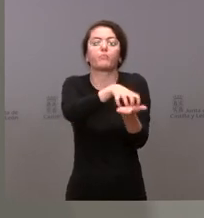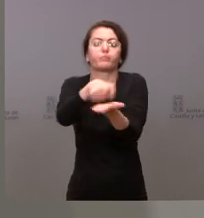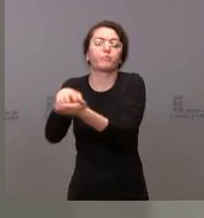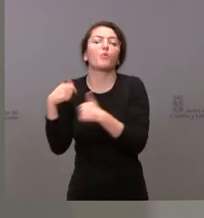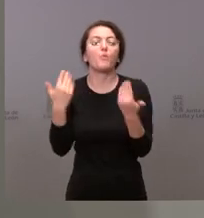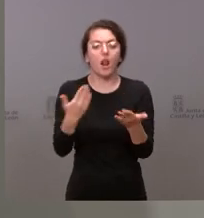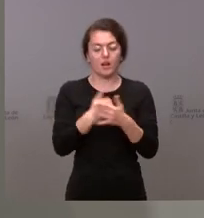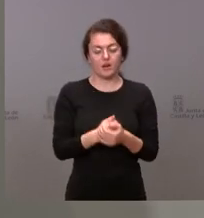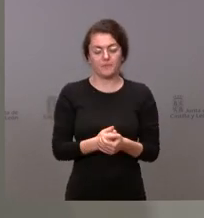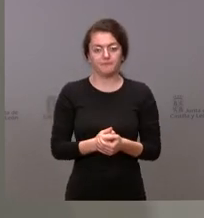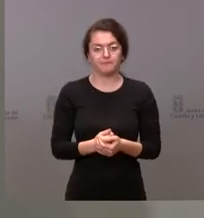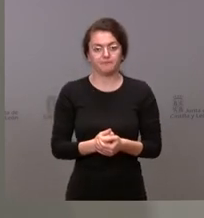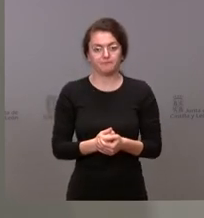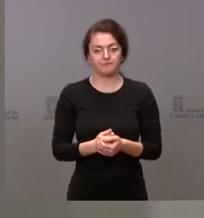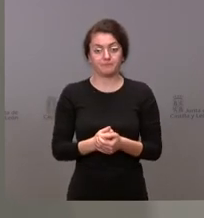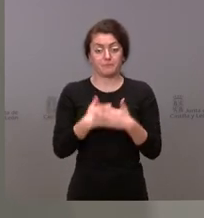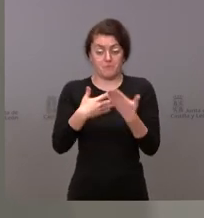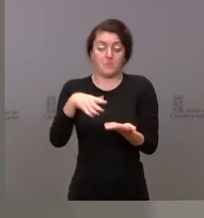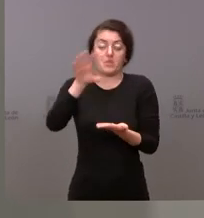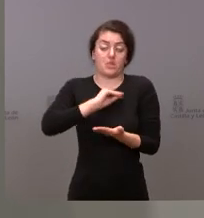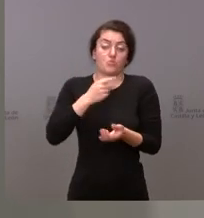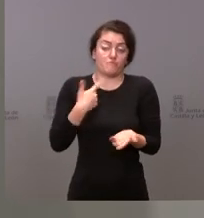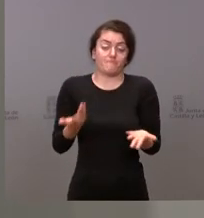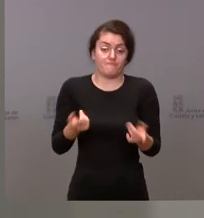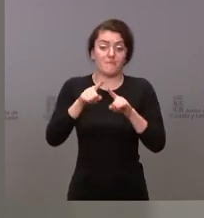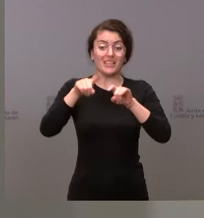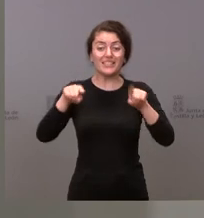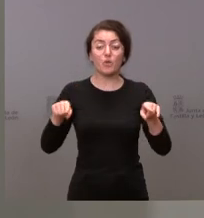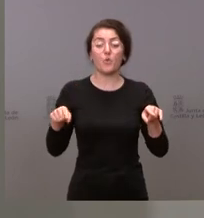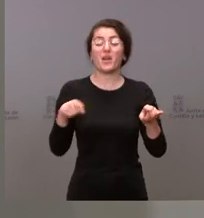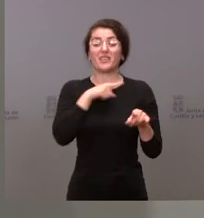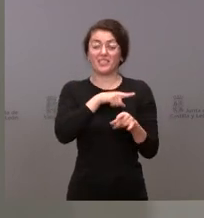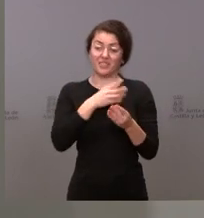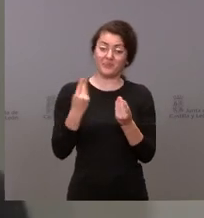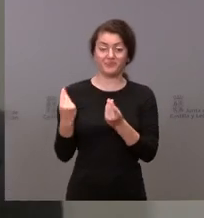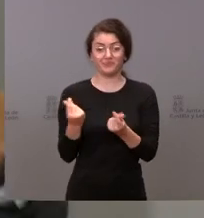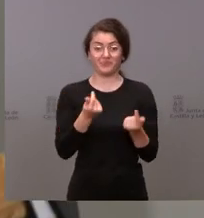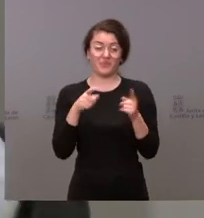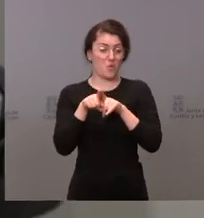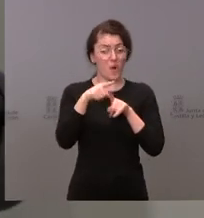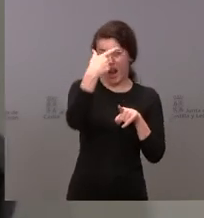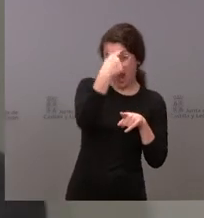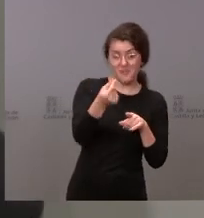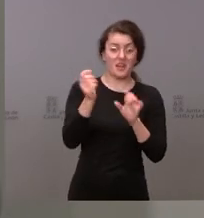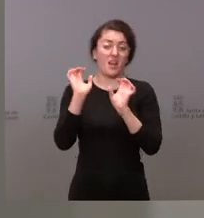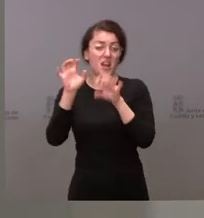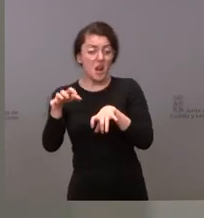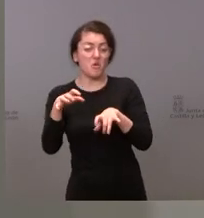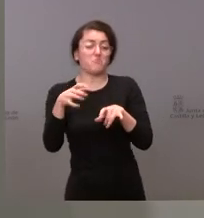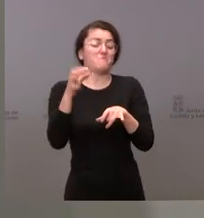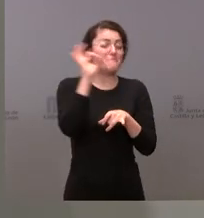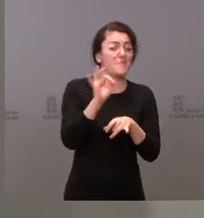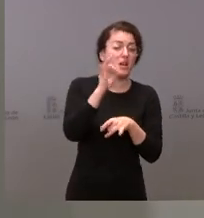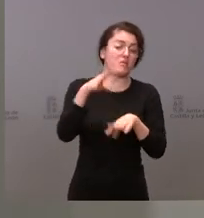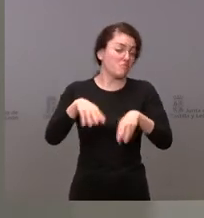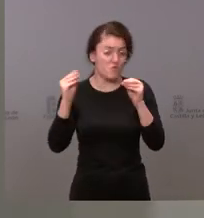comprenderlo pero entiendo el malestar en Segovia como lo puede entender en Ávila en León en Palencia en Burgos